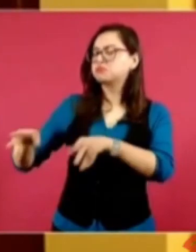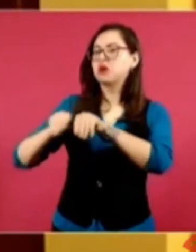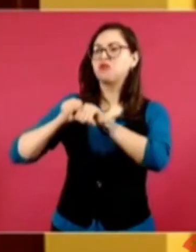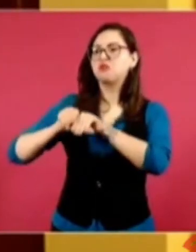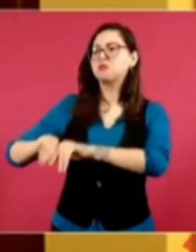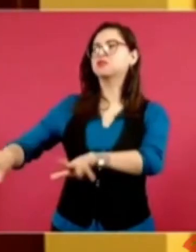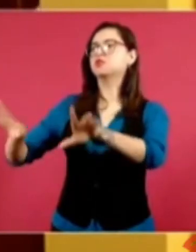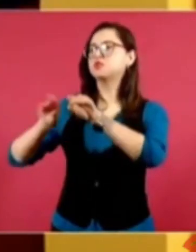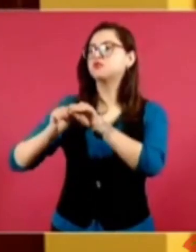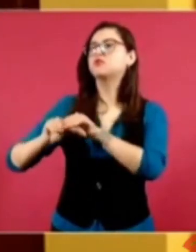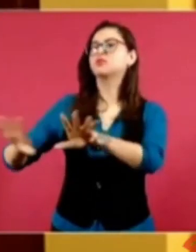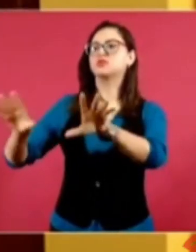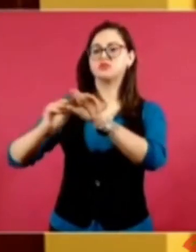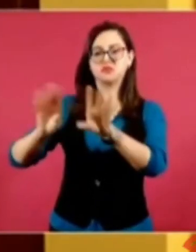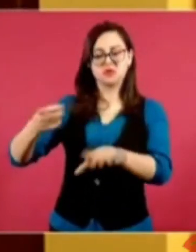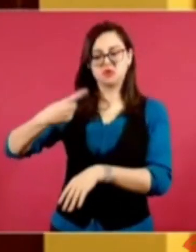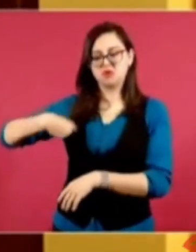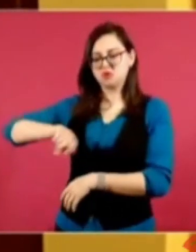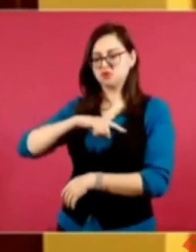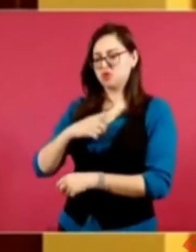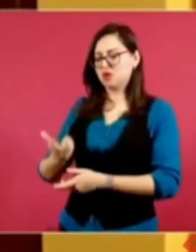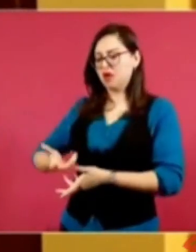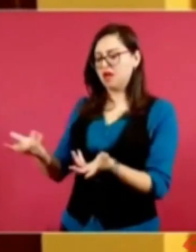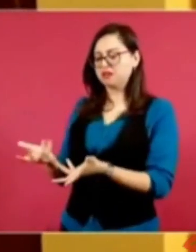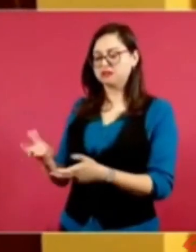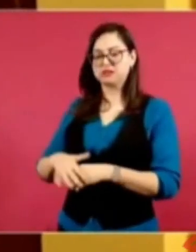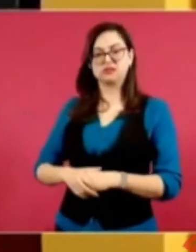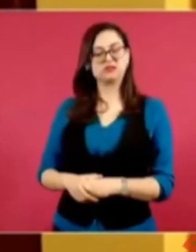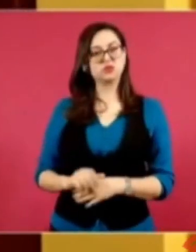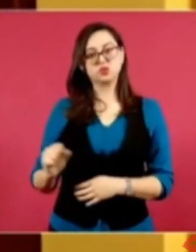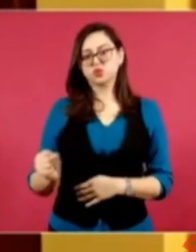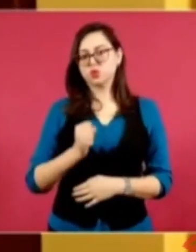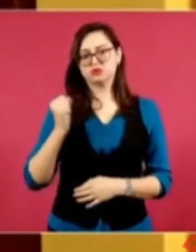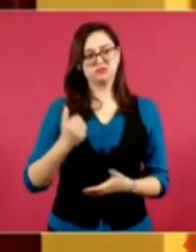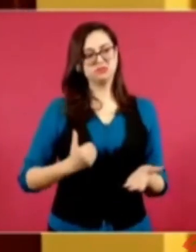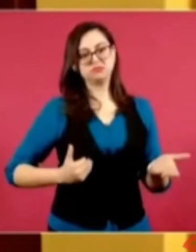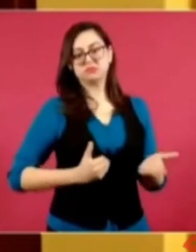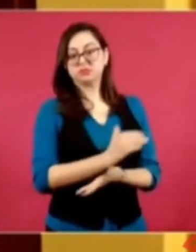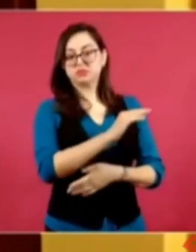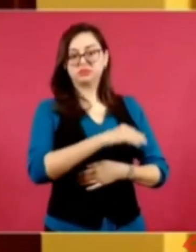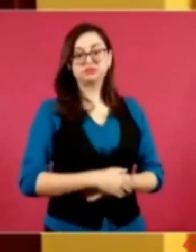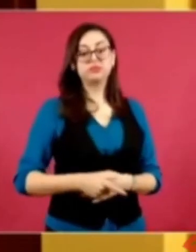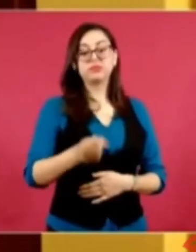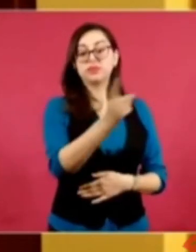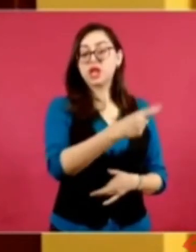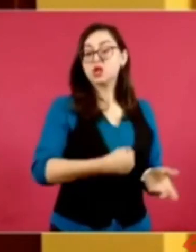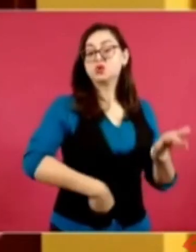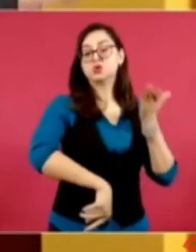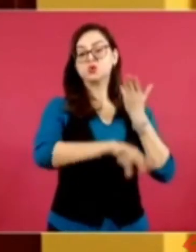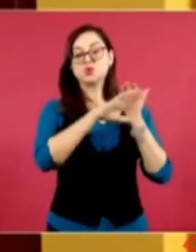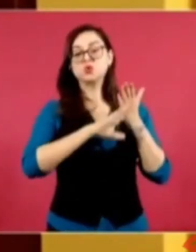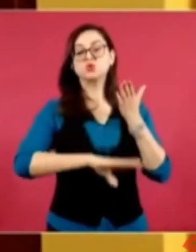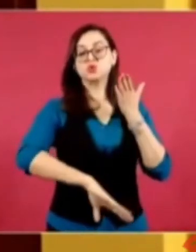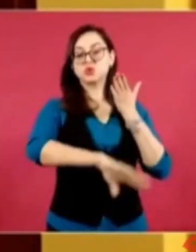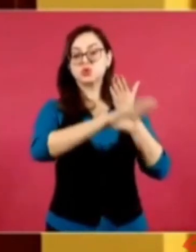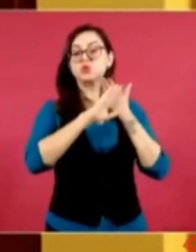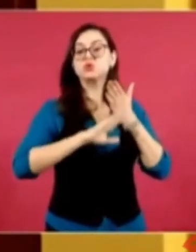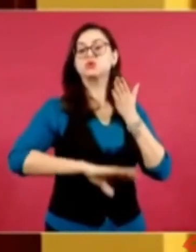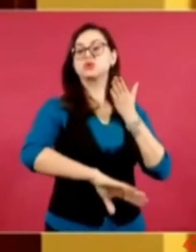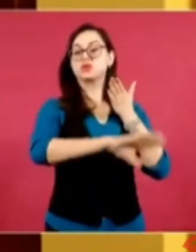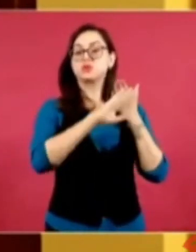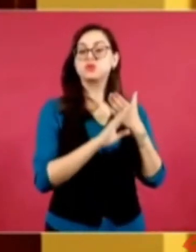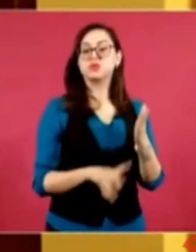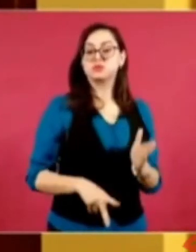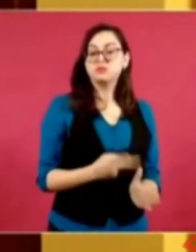cuántas calumnias cuántas campañas de desprestigio cuánta guerra sucia